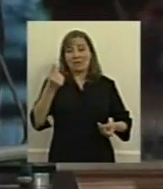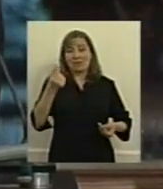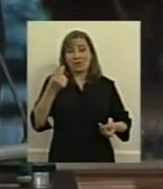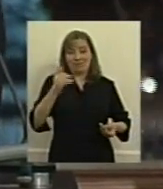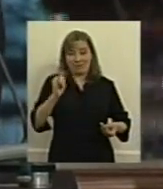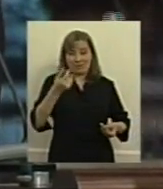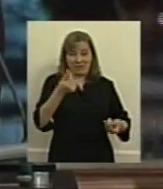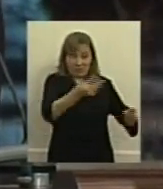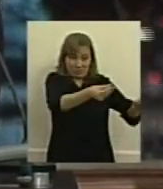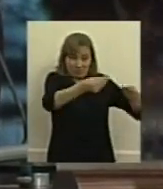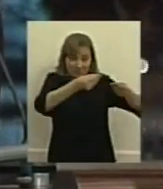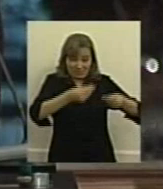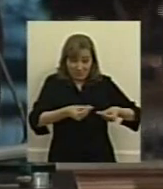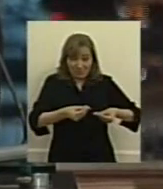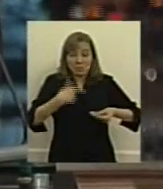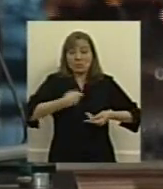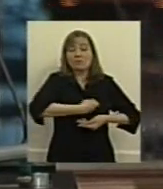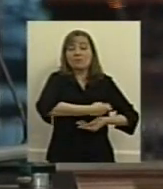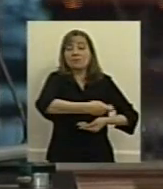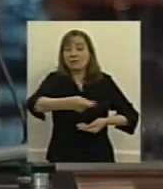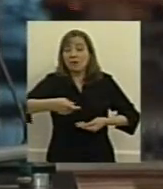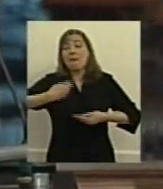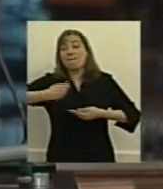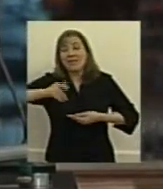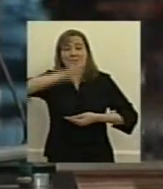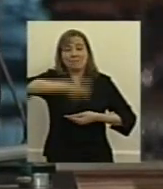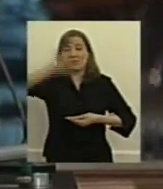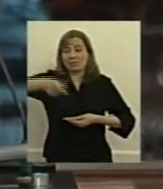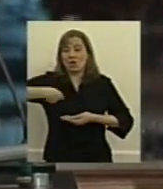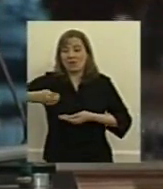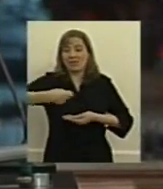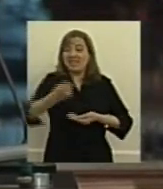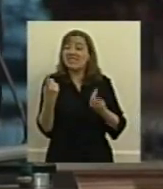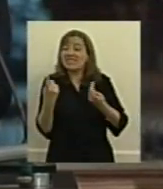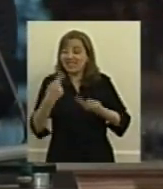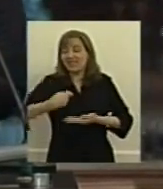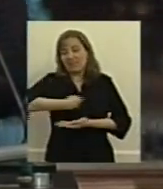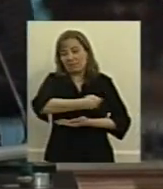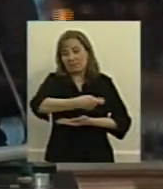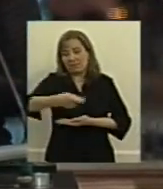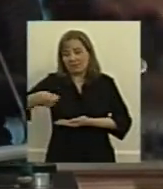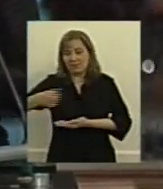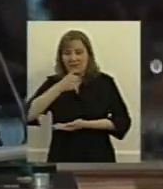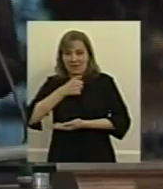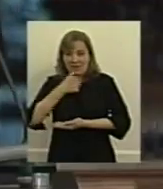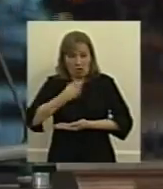cantidad de gente pueda acceder a los medicamentos que necesita en ese sentido en